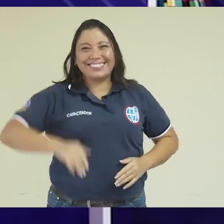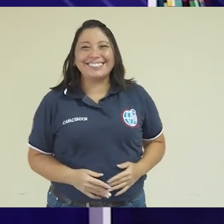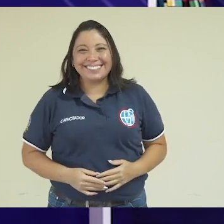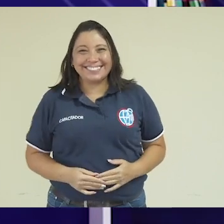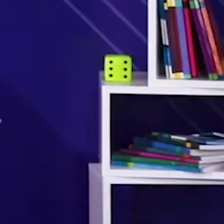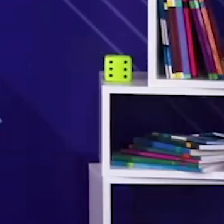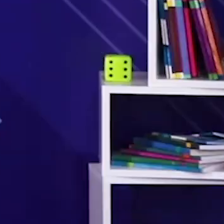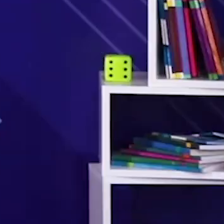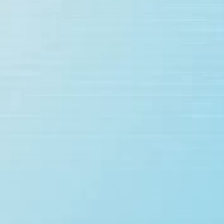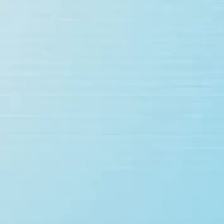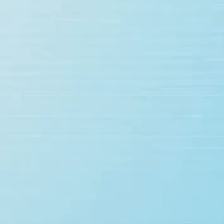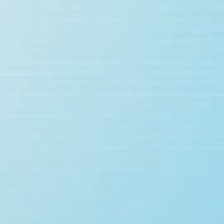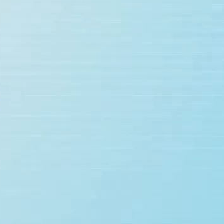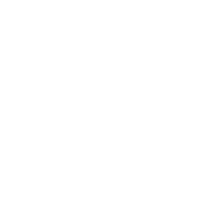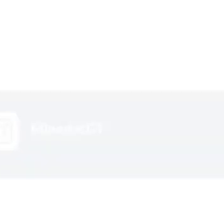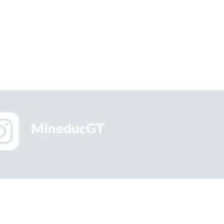una próxima.